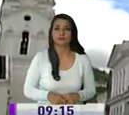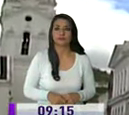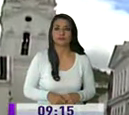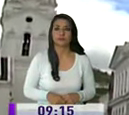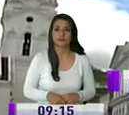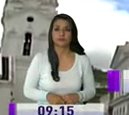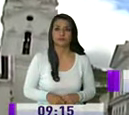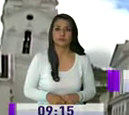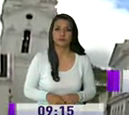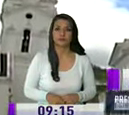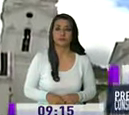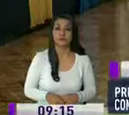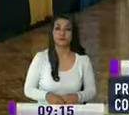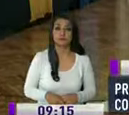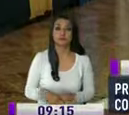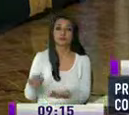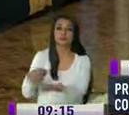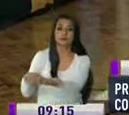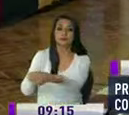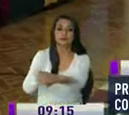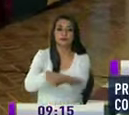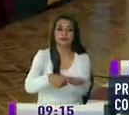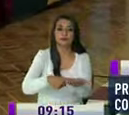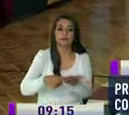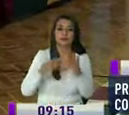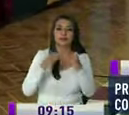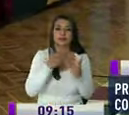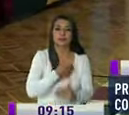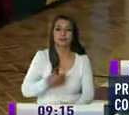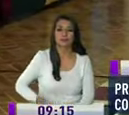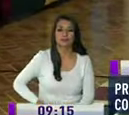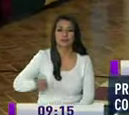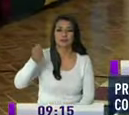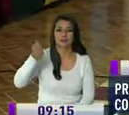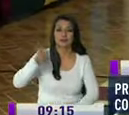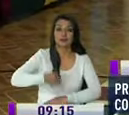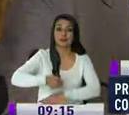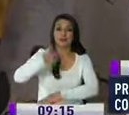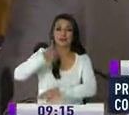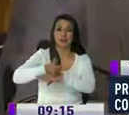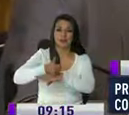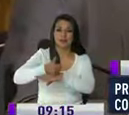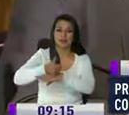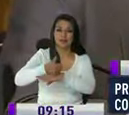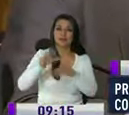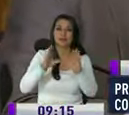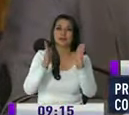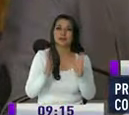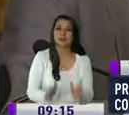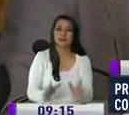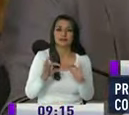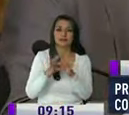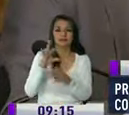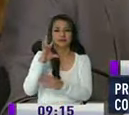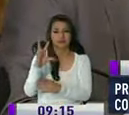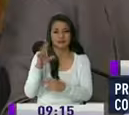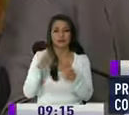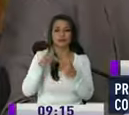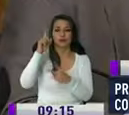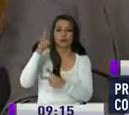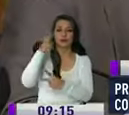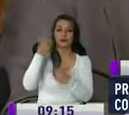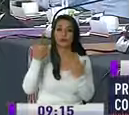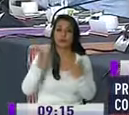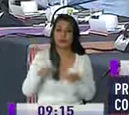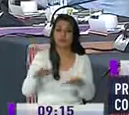uno de los plazos de la reunión mantenida en el palacio de gobierno entre autoridades de elección popular pertenecientes alianza país y el ejecutivo